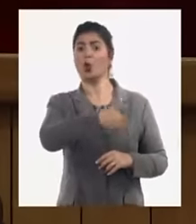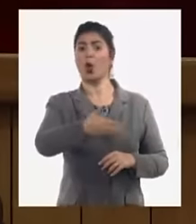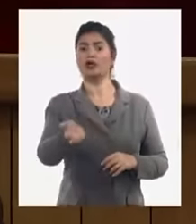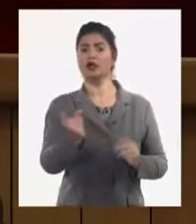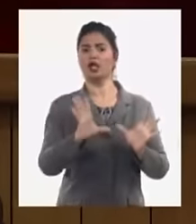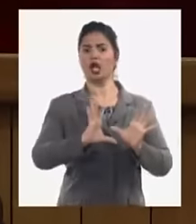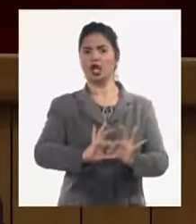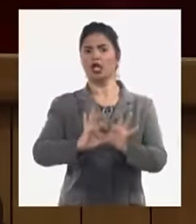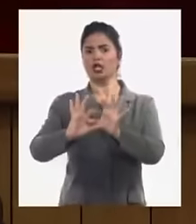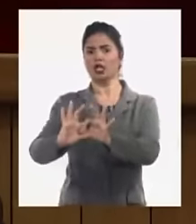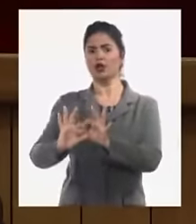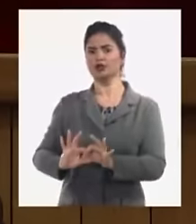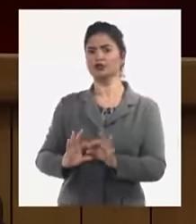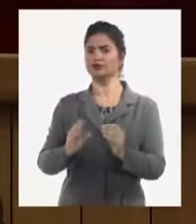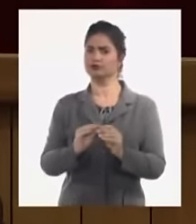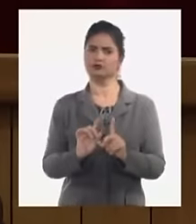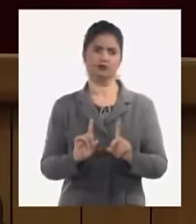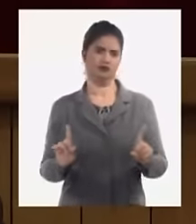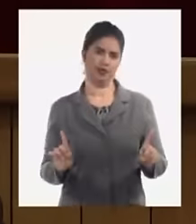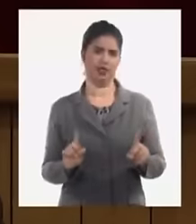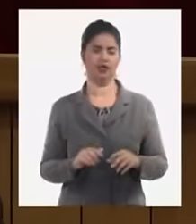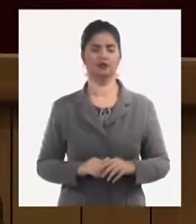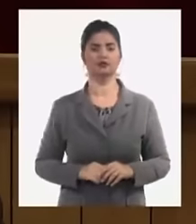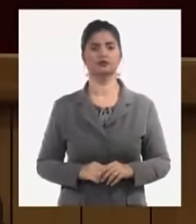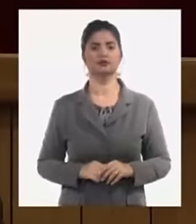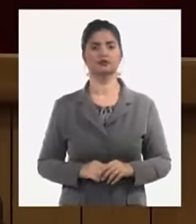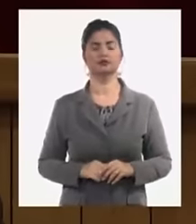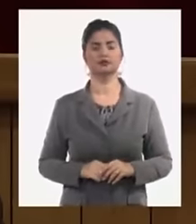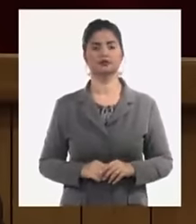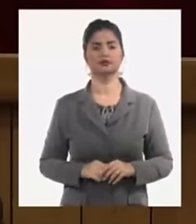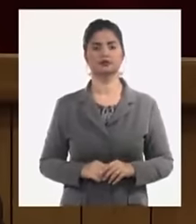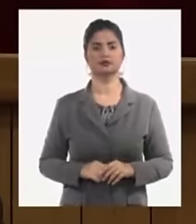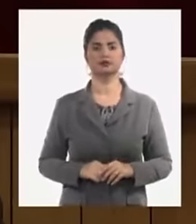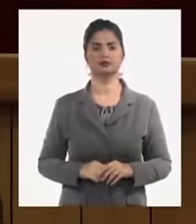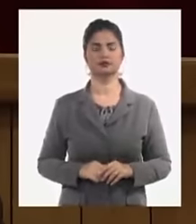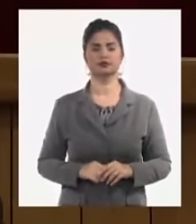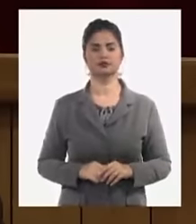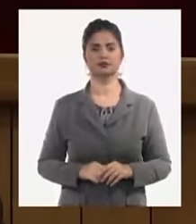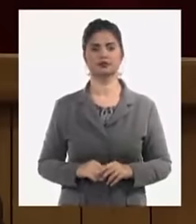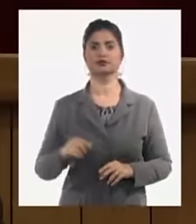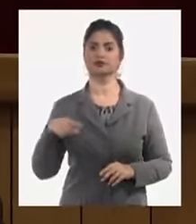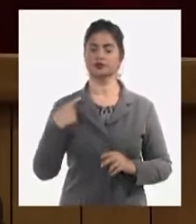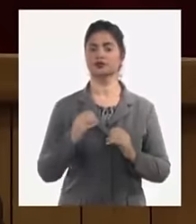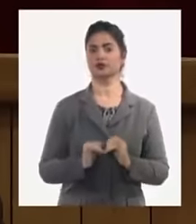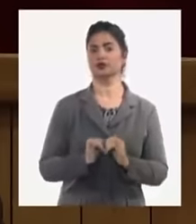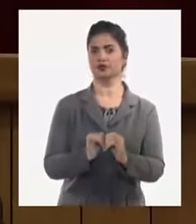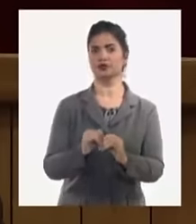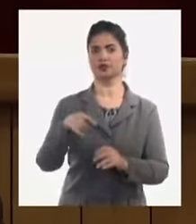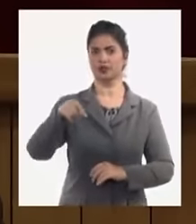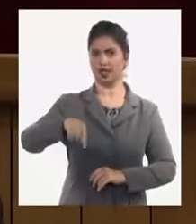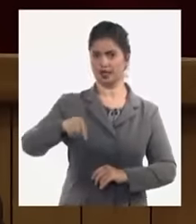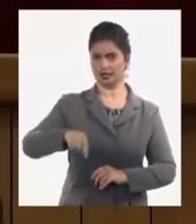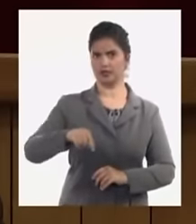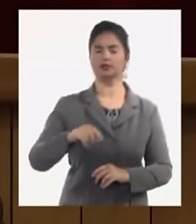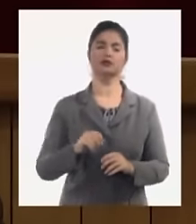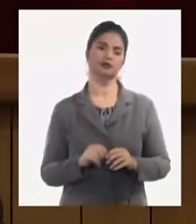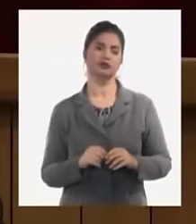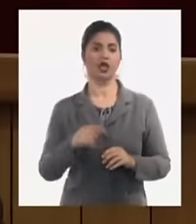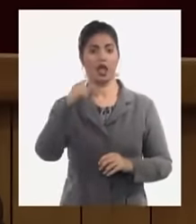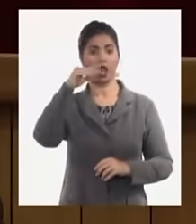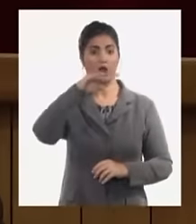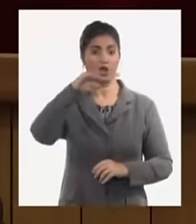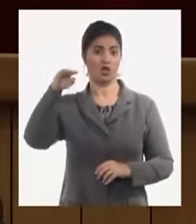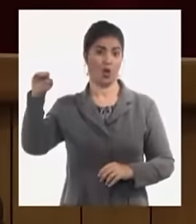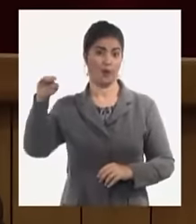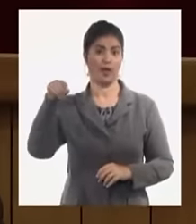ese tema nosotros tenemos que resolver entonces las normas y yo lo aseguro aquí la actualización de las normas que además